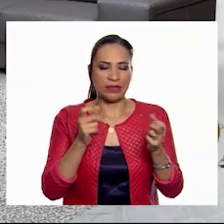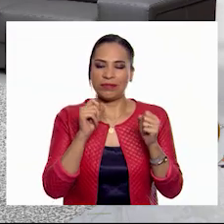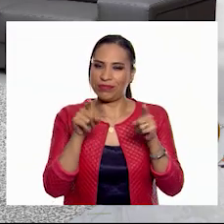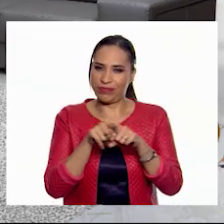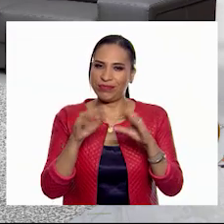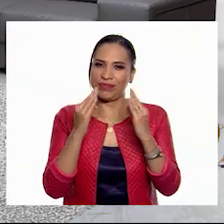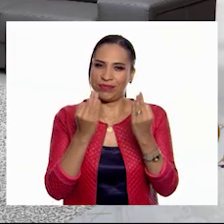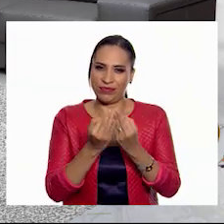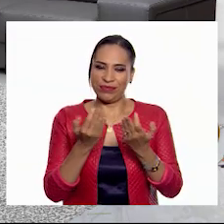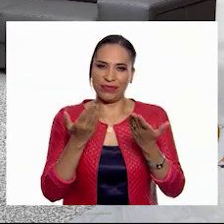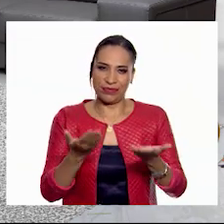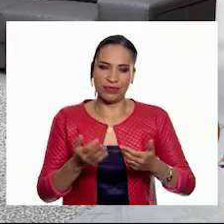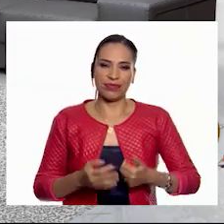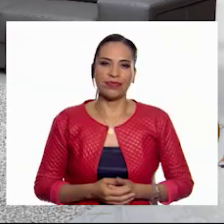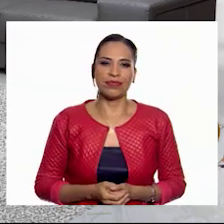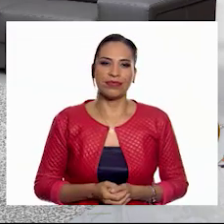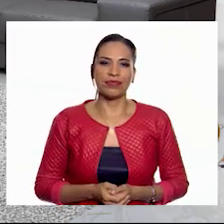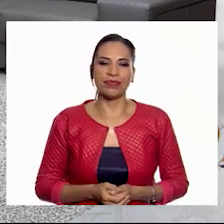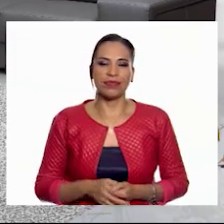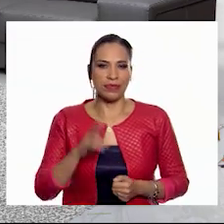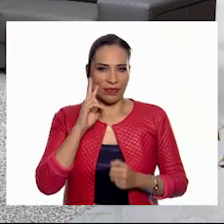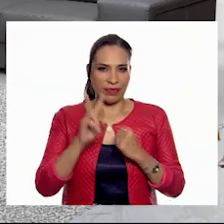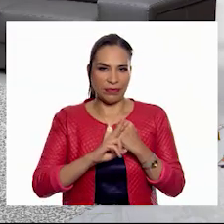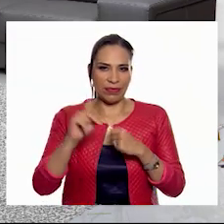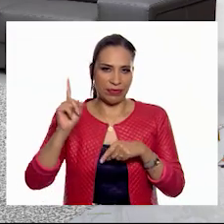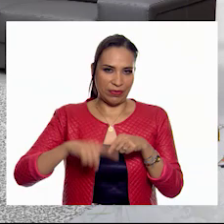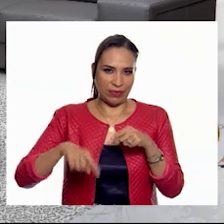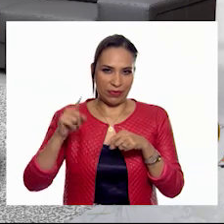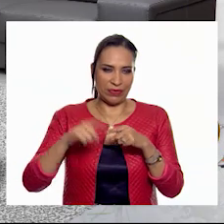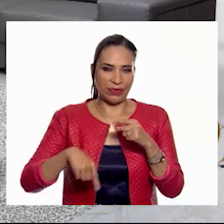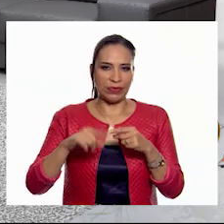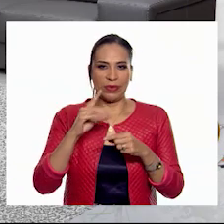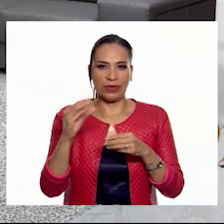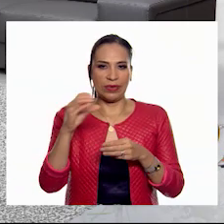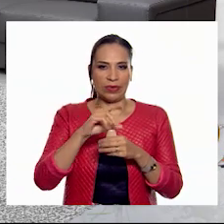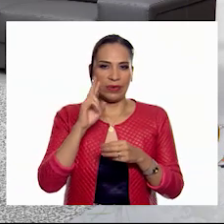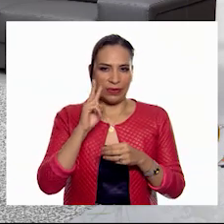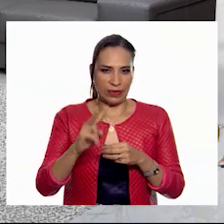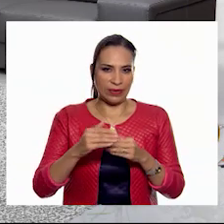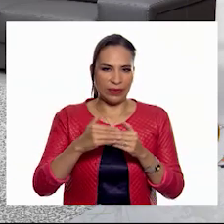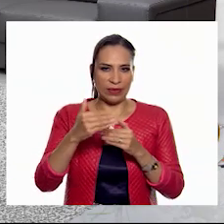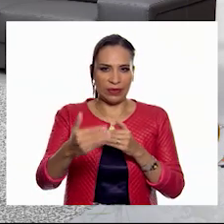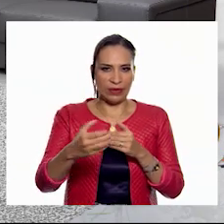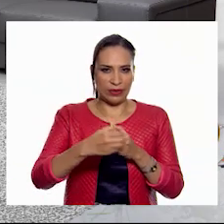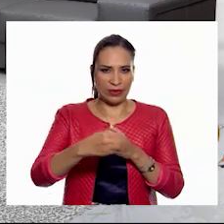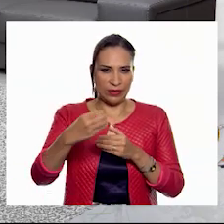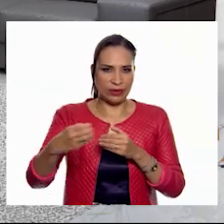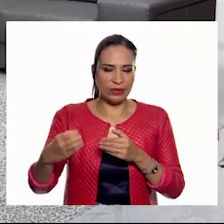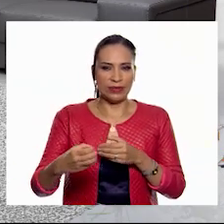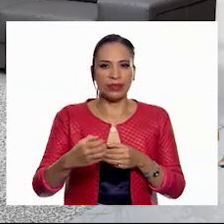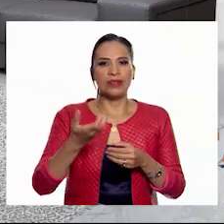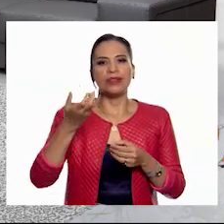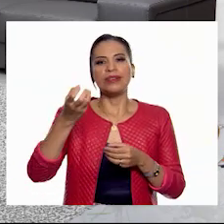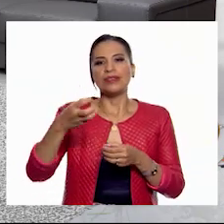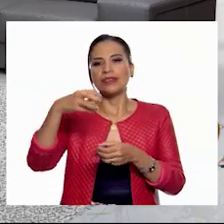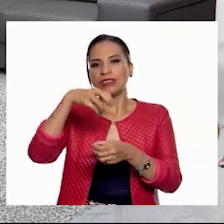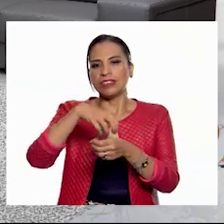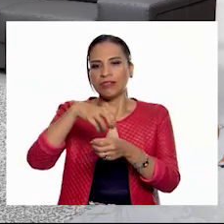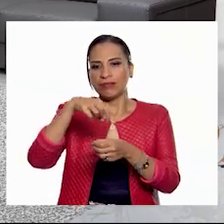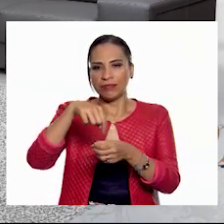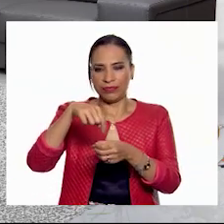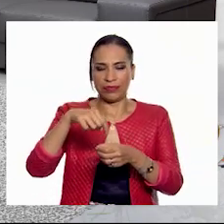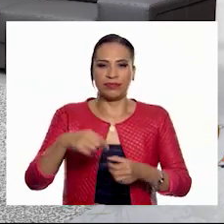de esta manera. Muy bien. Entonces, recoge tus vasos, Jorge. Los vamos a poner aquí enfrente. Con las pelotas encima.